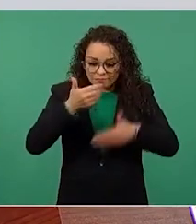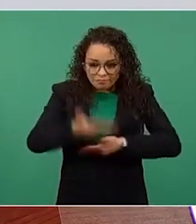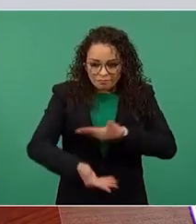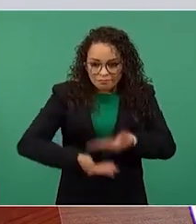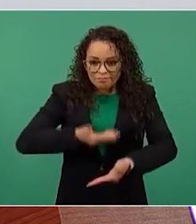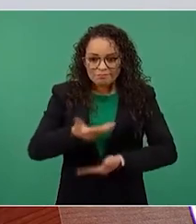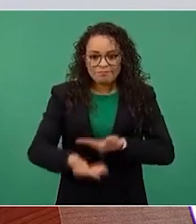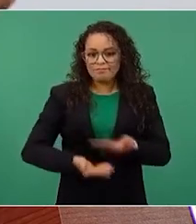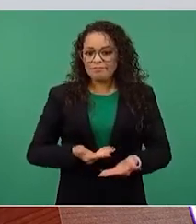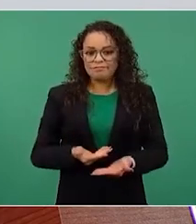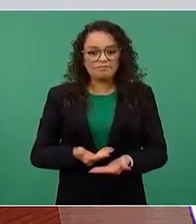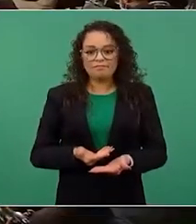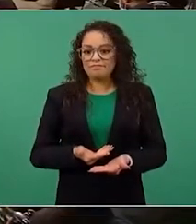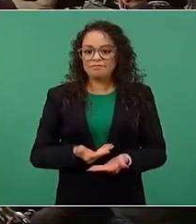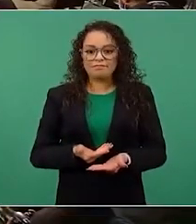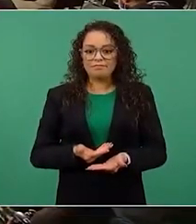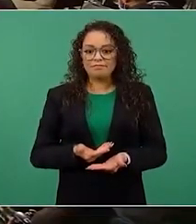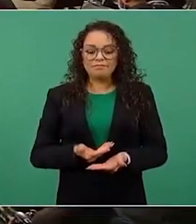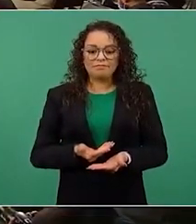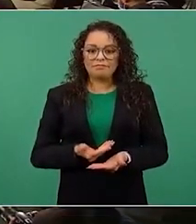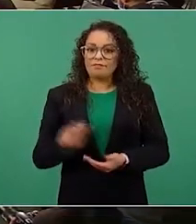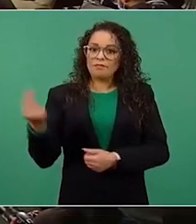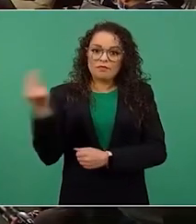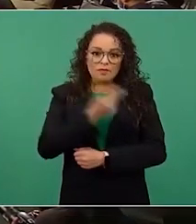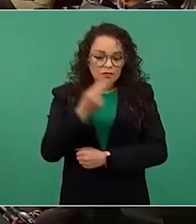tienen que ir ideales por delante,